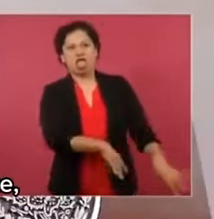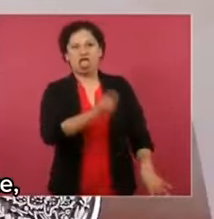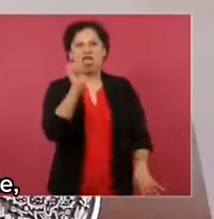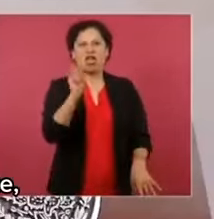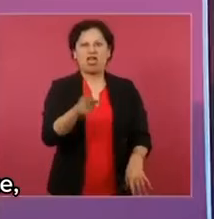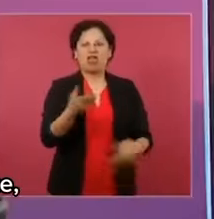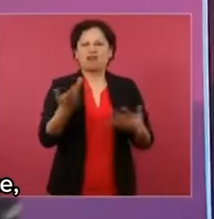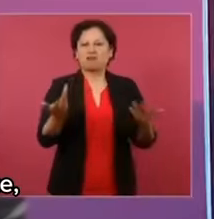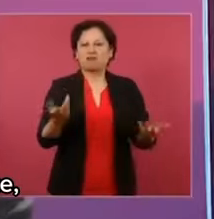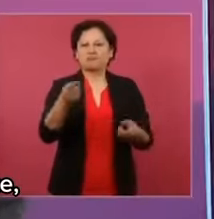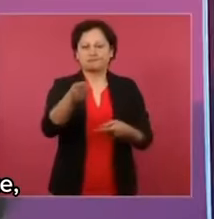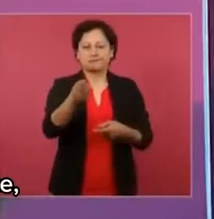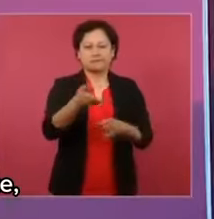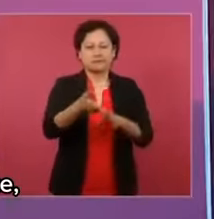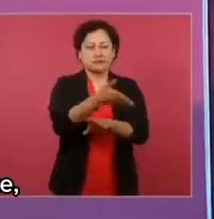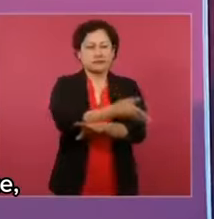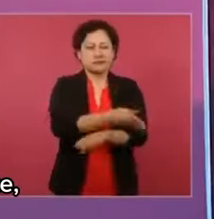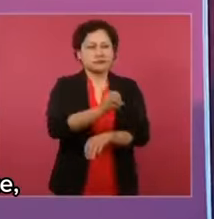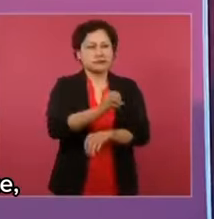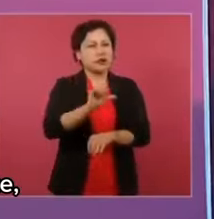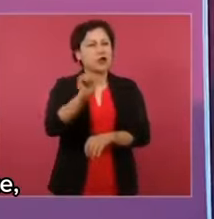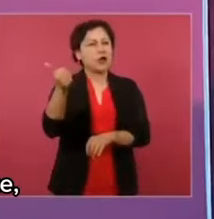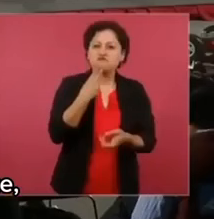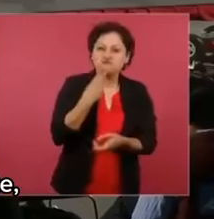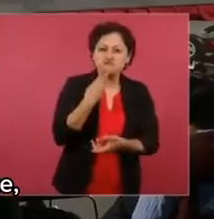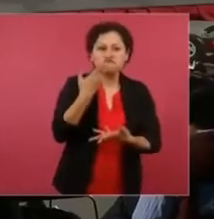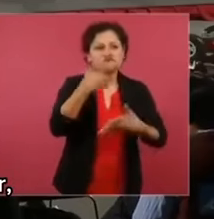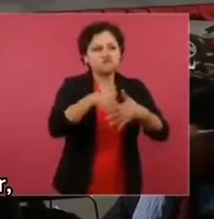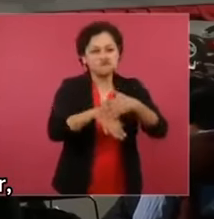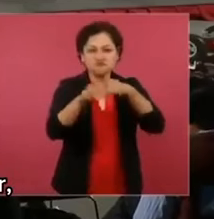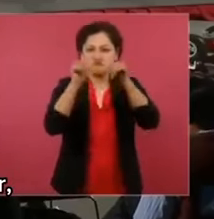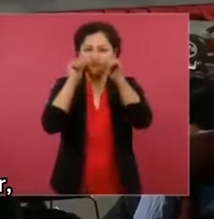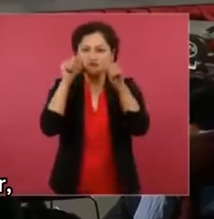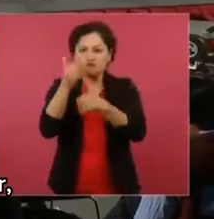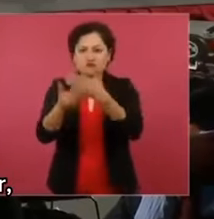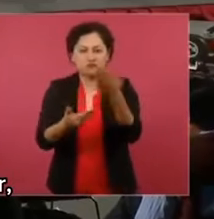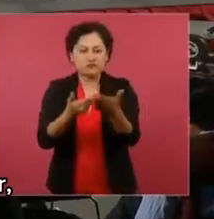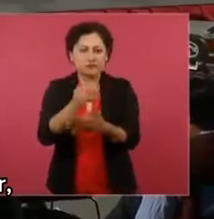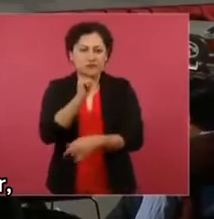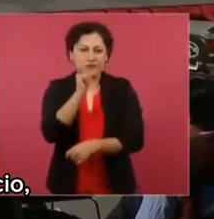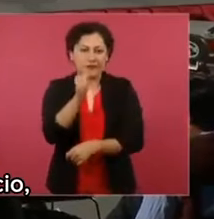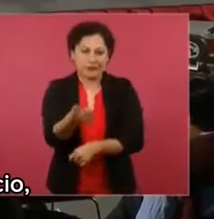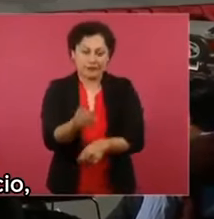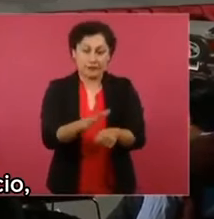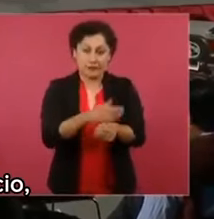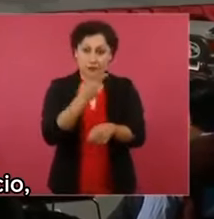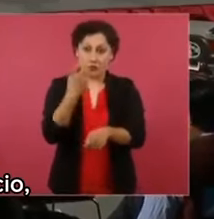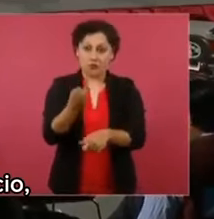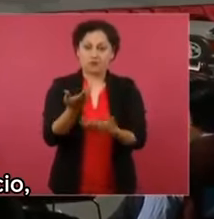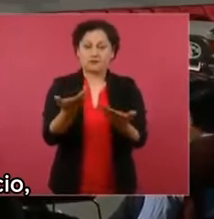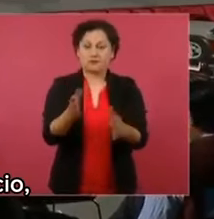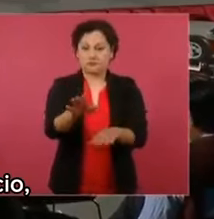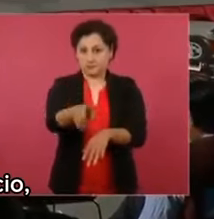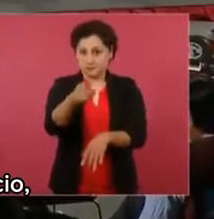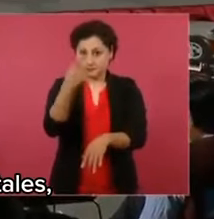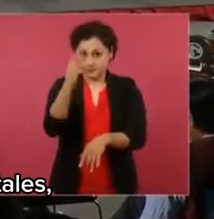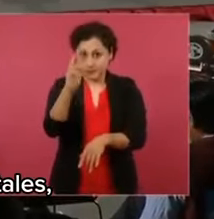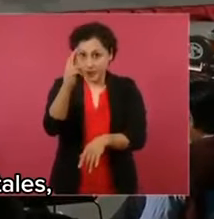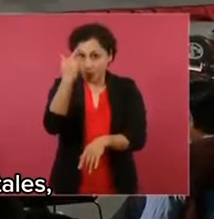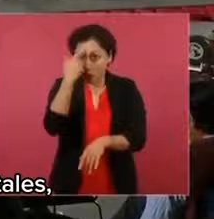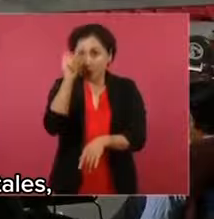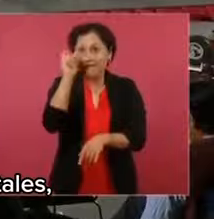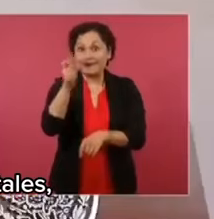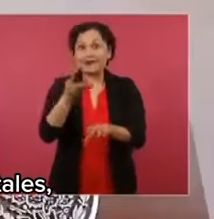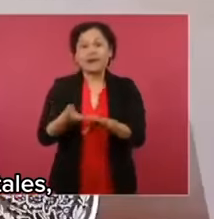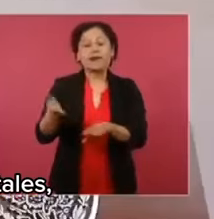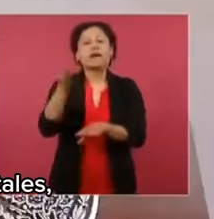equipamiento o sin plantilla suficiente. Hay que recordar que el Seguro Popular, no como una entidad que prestaba servicios, sino